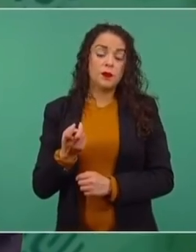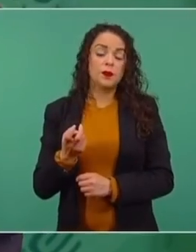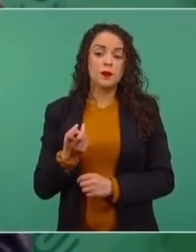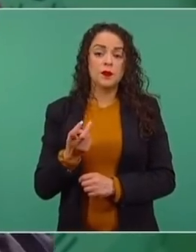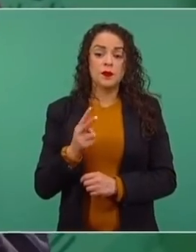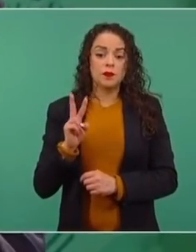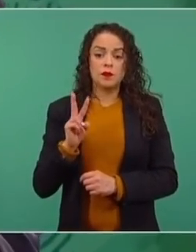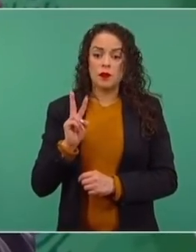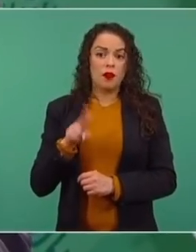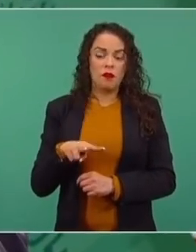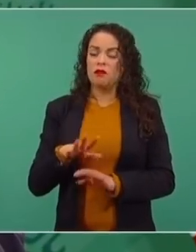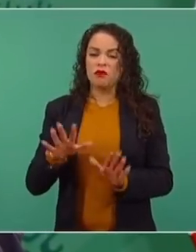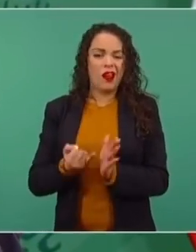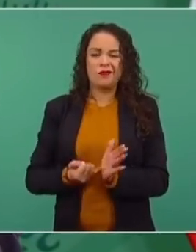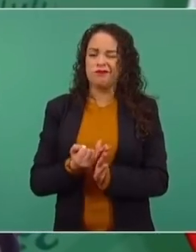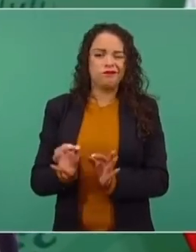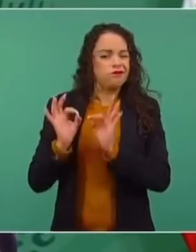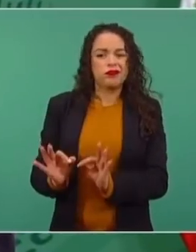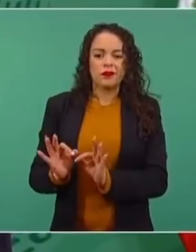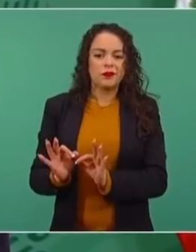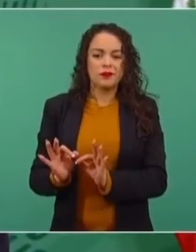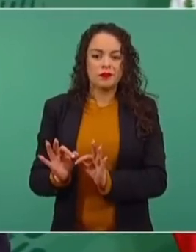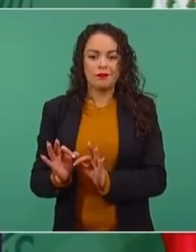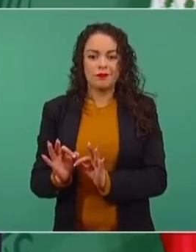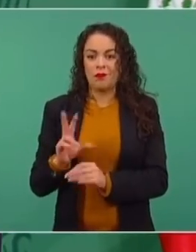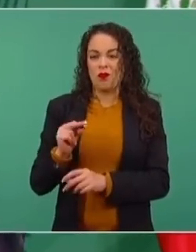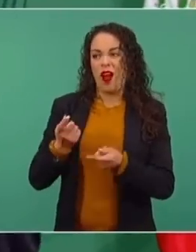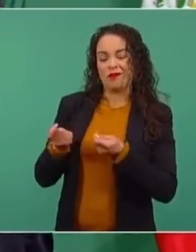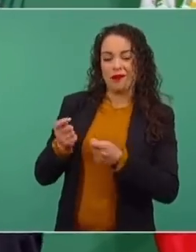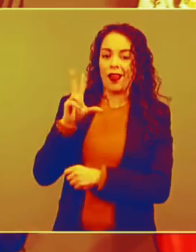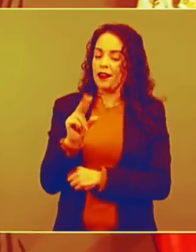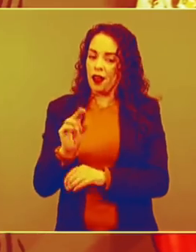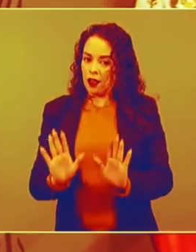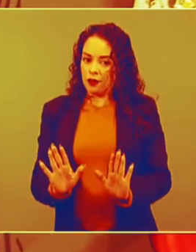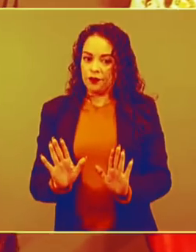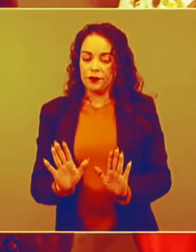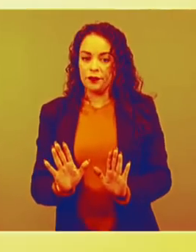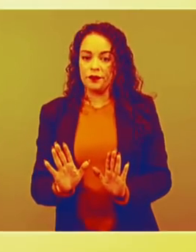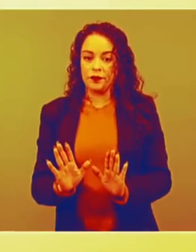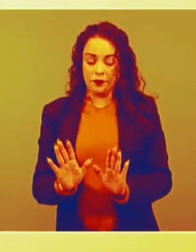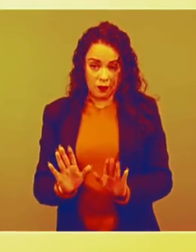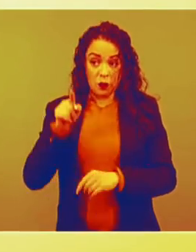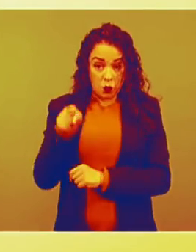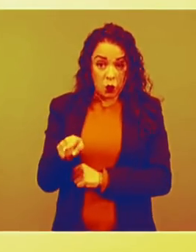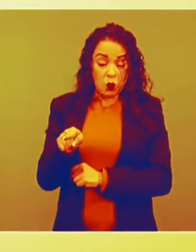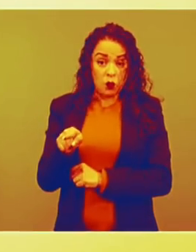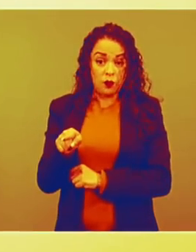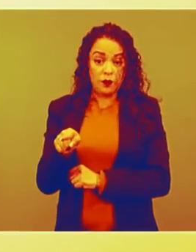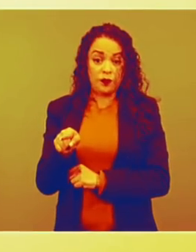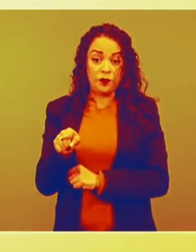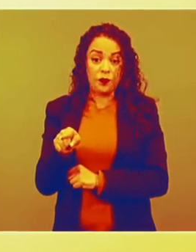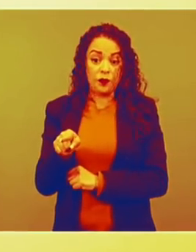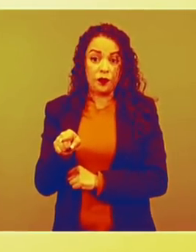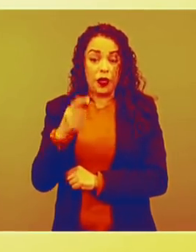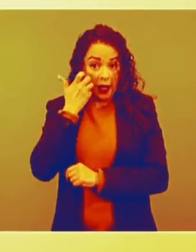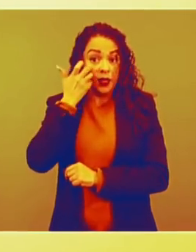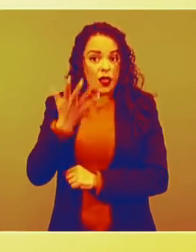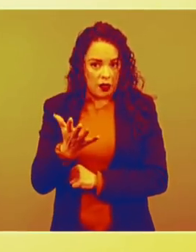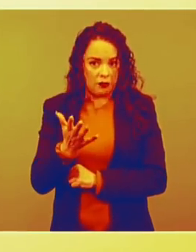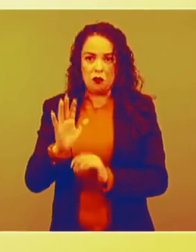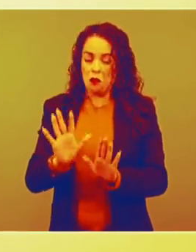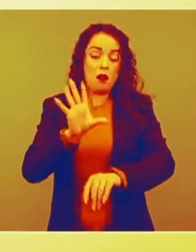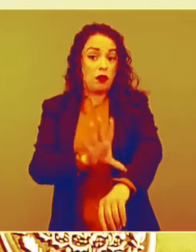muy definitorio, que no maniqueo. Es, ¿quieres que la industria eléctrica